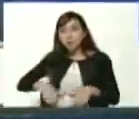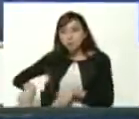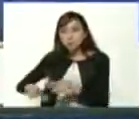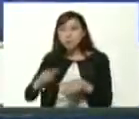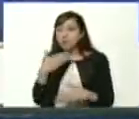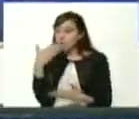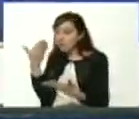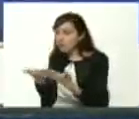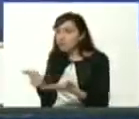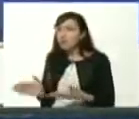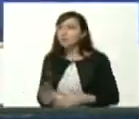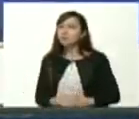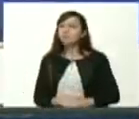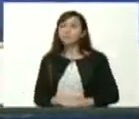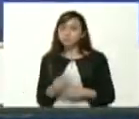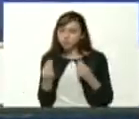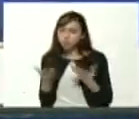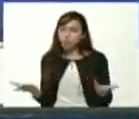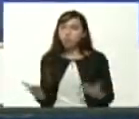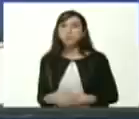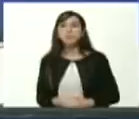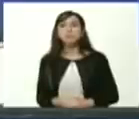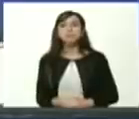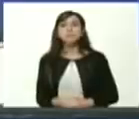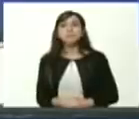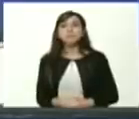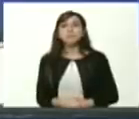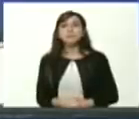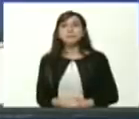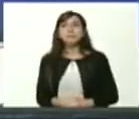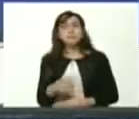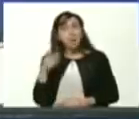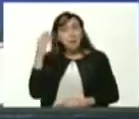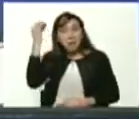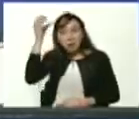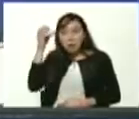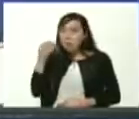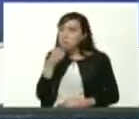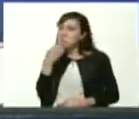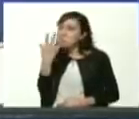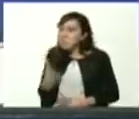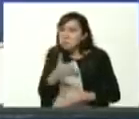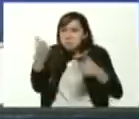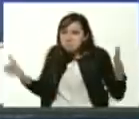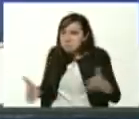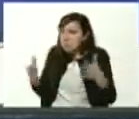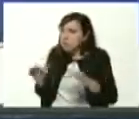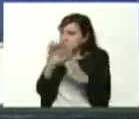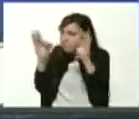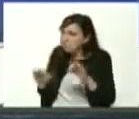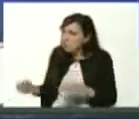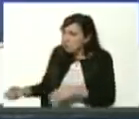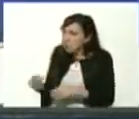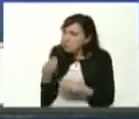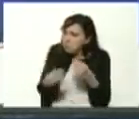Engerly te agradezco de verdad tiene los conceptos claros además un gran empuje en tu forma de expresarte de hablar